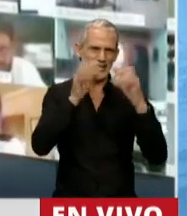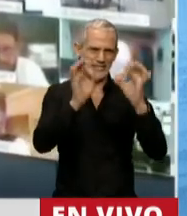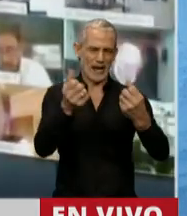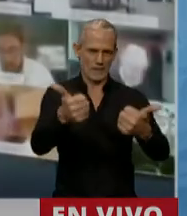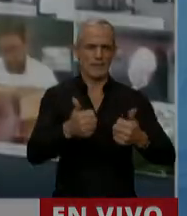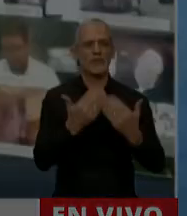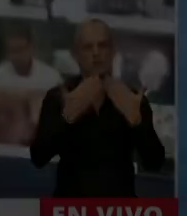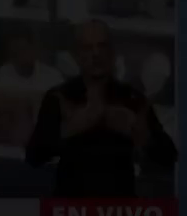presidente. Gracias, diputado.